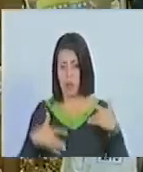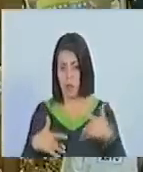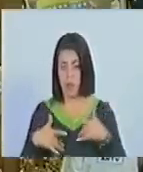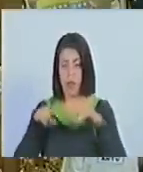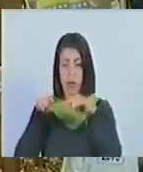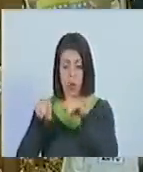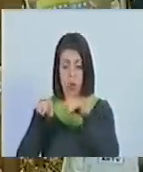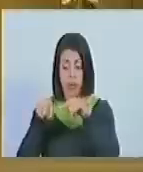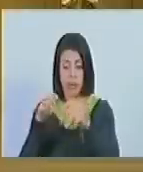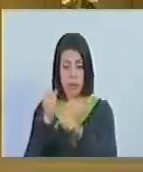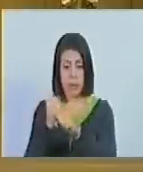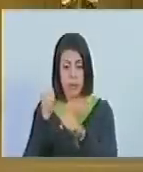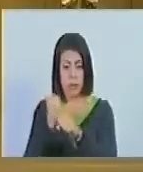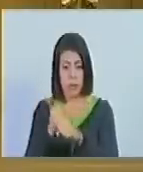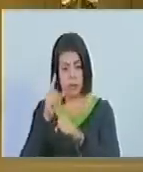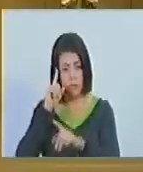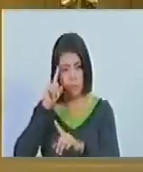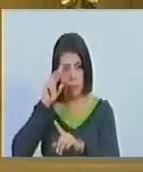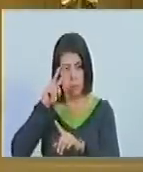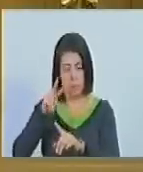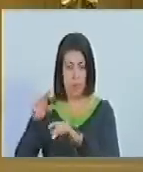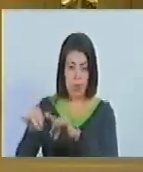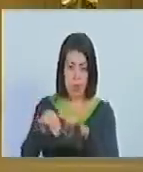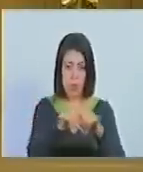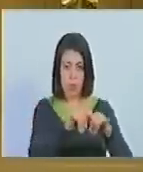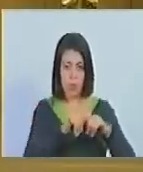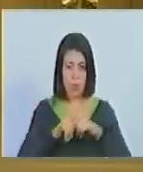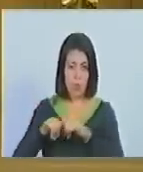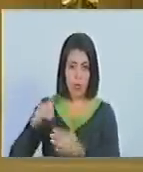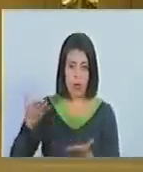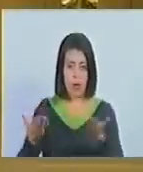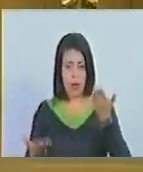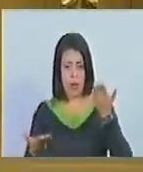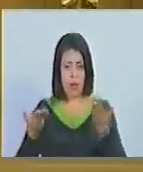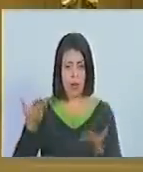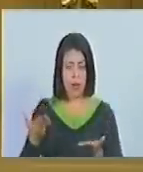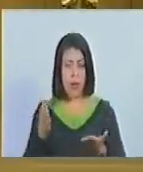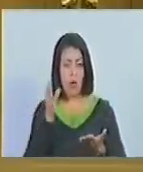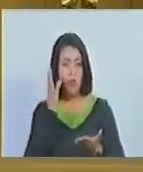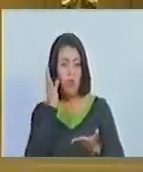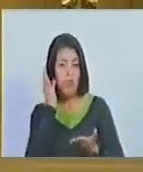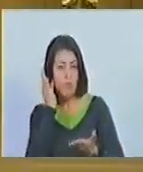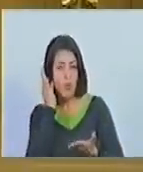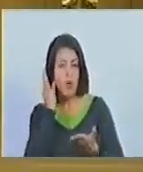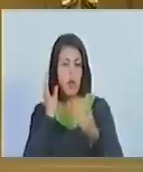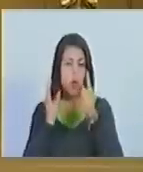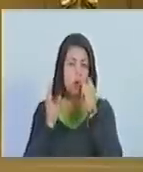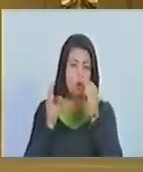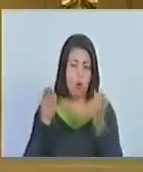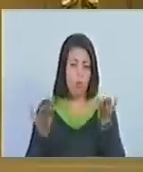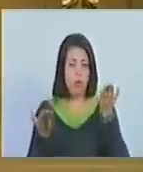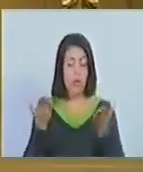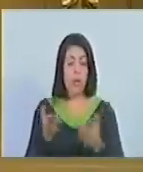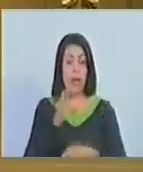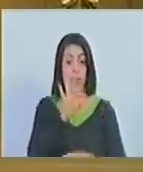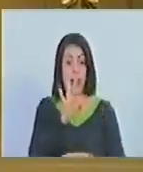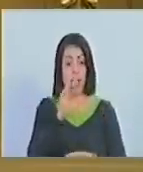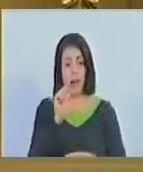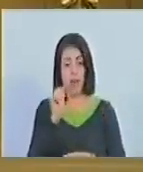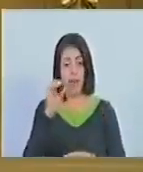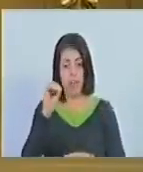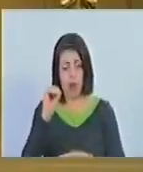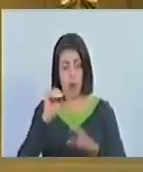conectas bajo la perspectiva de igualdad y equidad de género según la FAO a nivel mundial